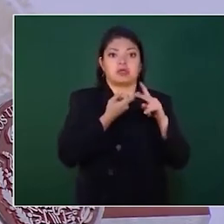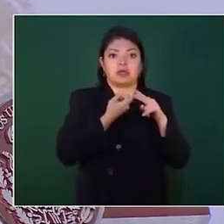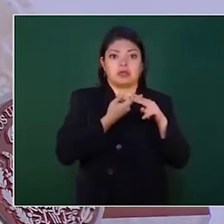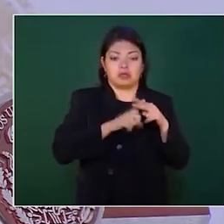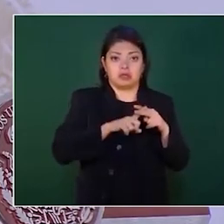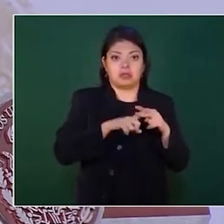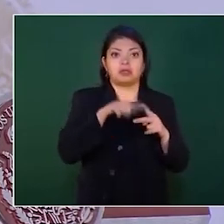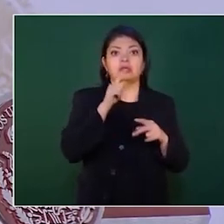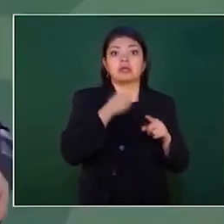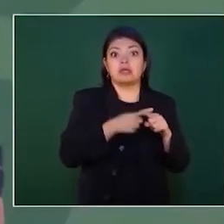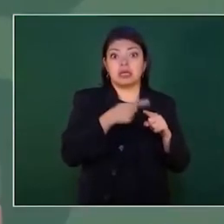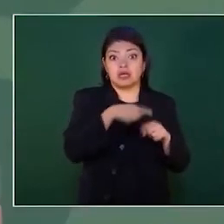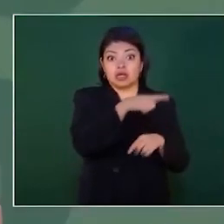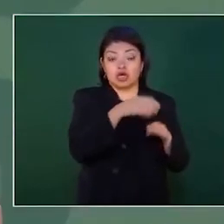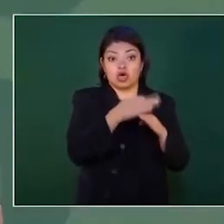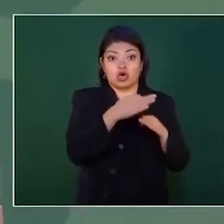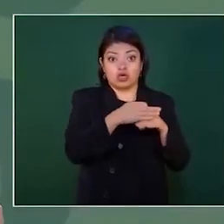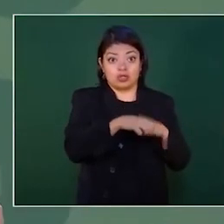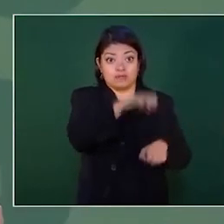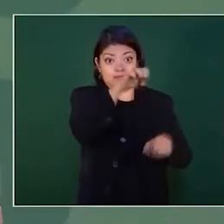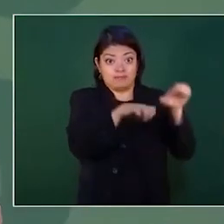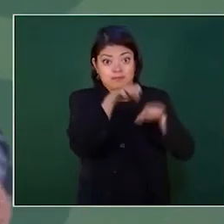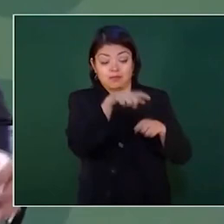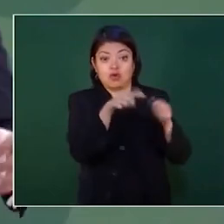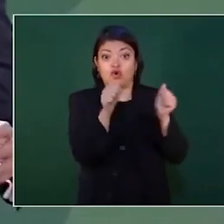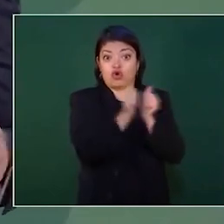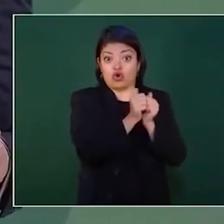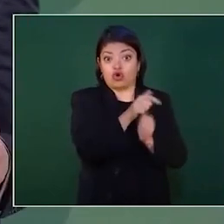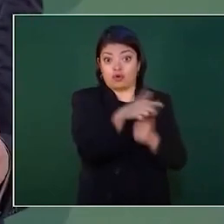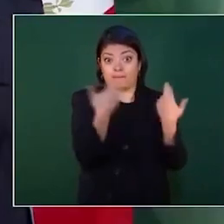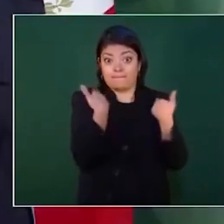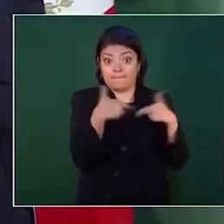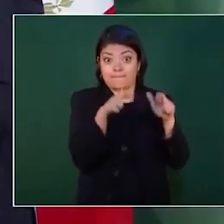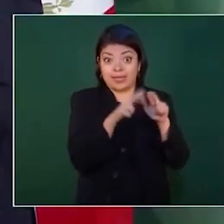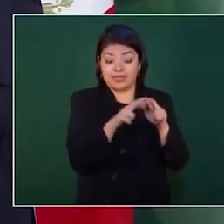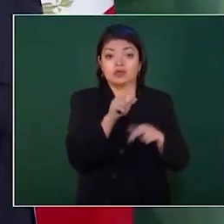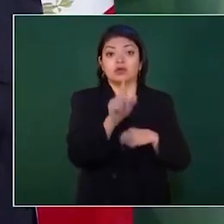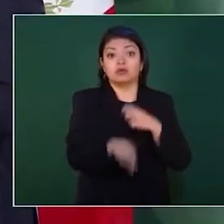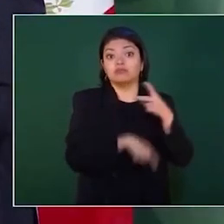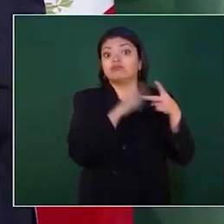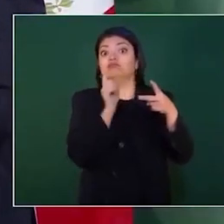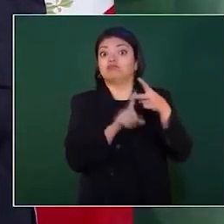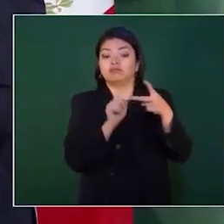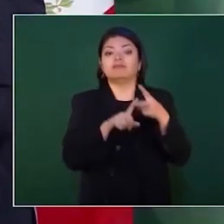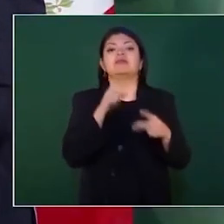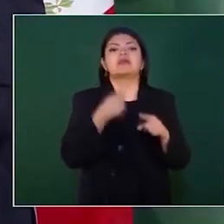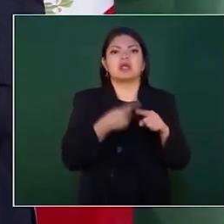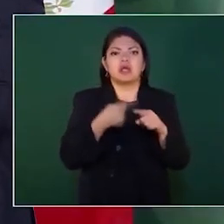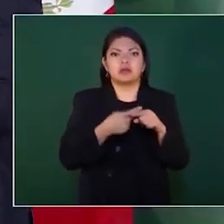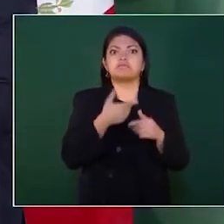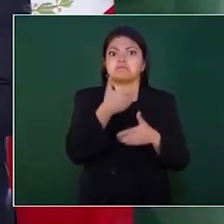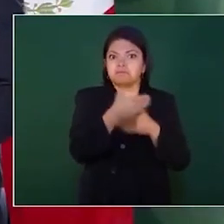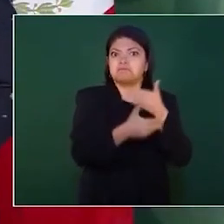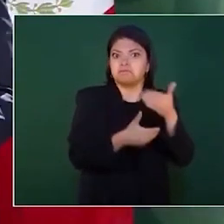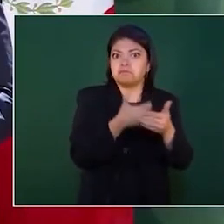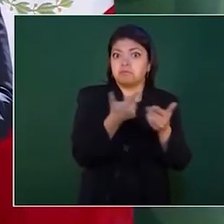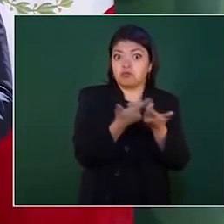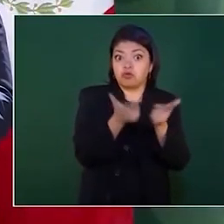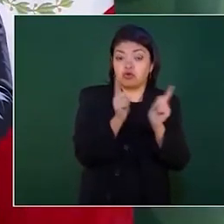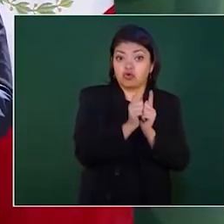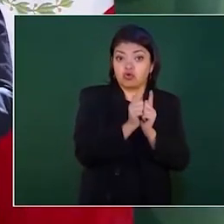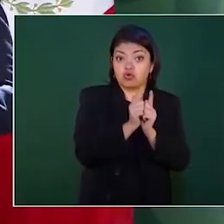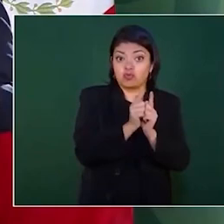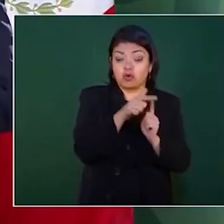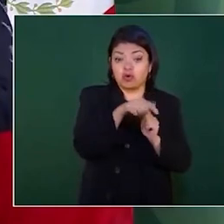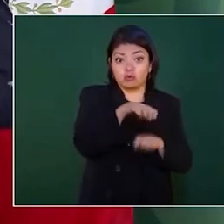los adultos mayores que están dentro del Magisterio y poner en un segundo momento como prioridad, en la medida que se vaya avanzando con el grupo de